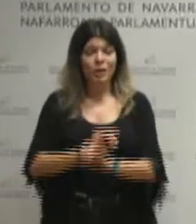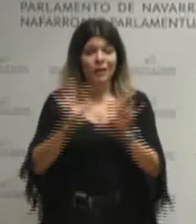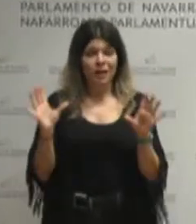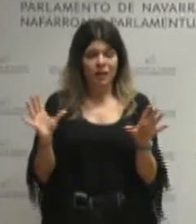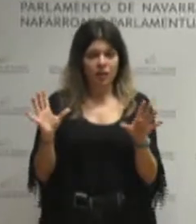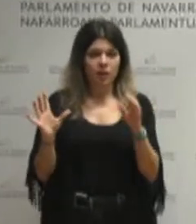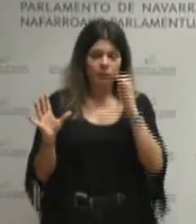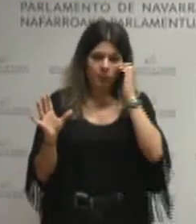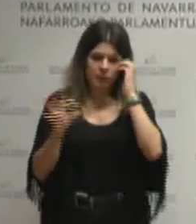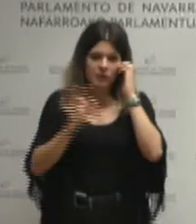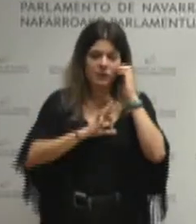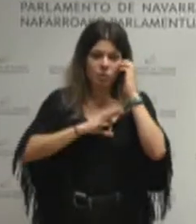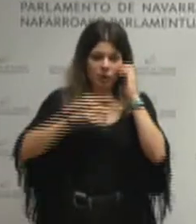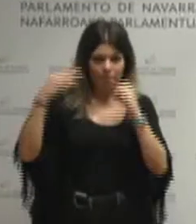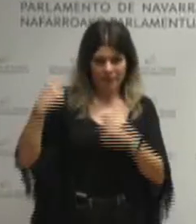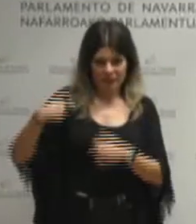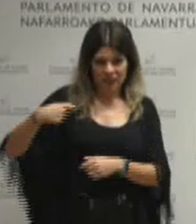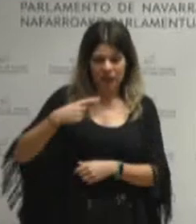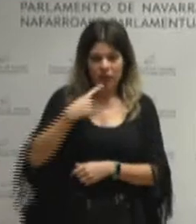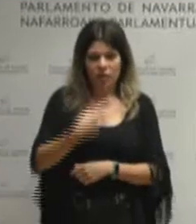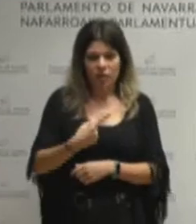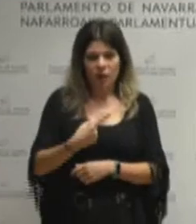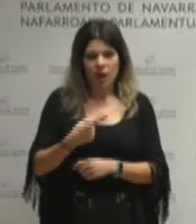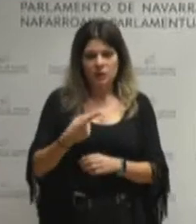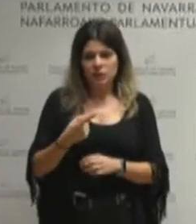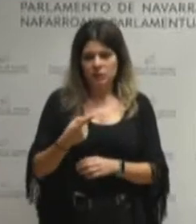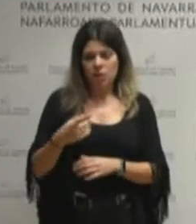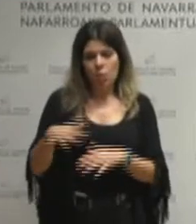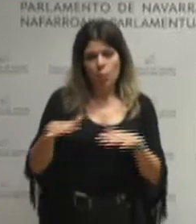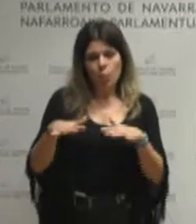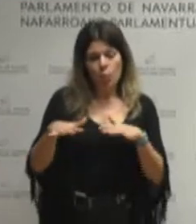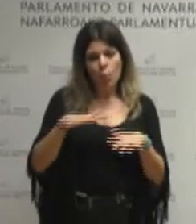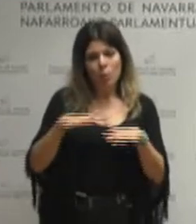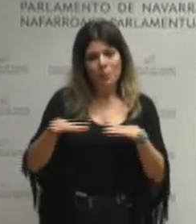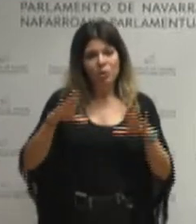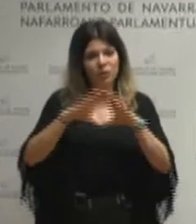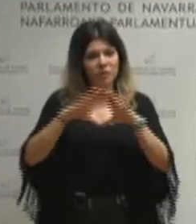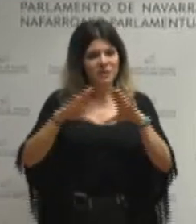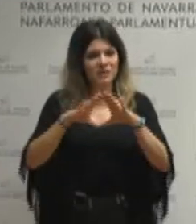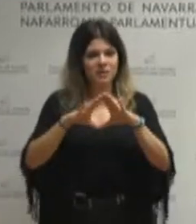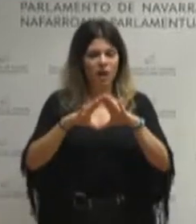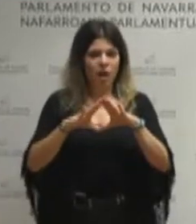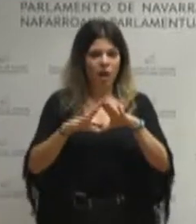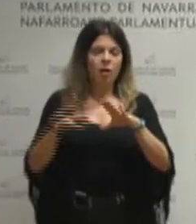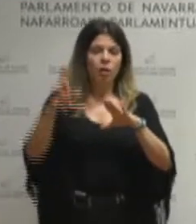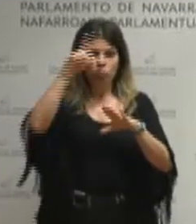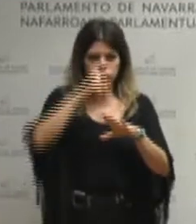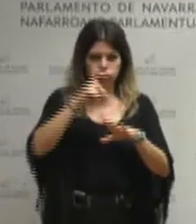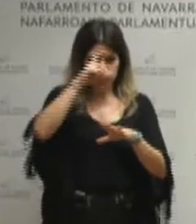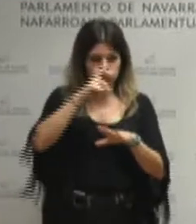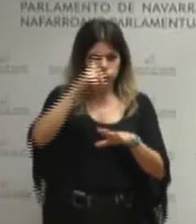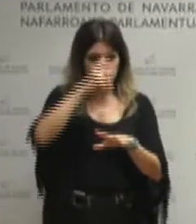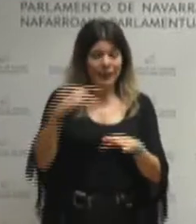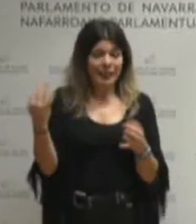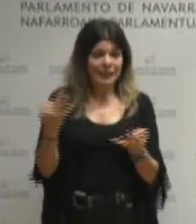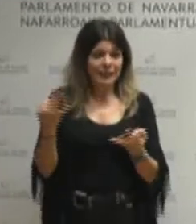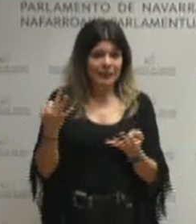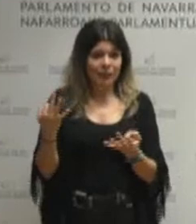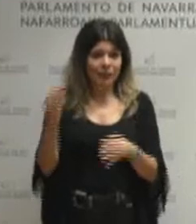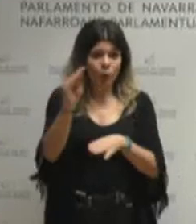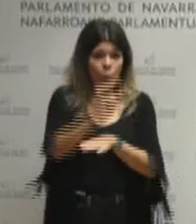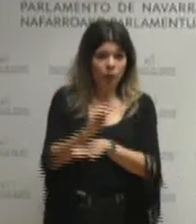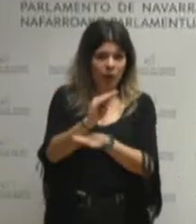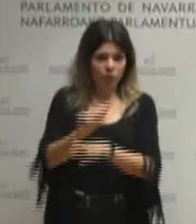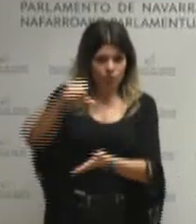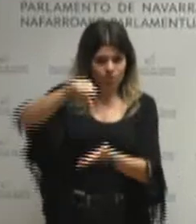también la señora presidenta es algo que el movimiento feminista nos recuerda continuamente que es necesario situar los cuidados en el